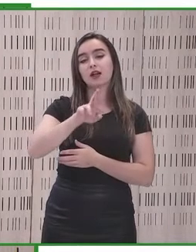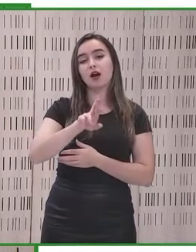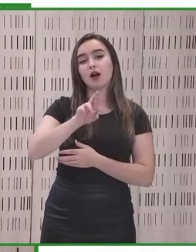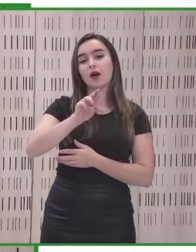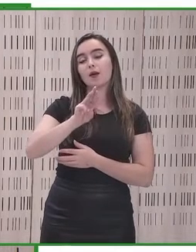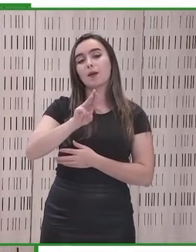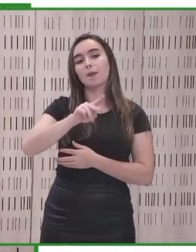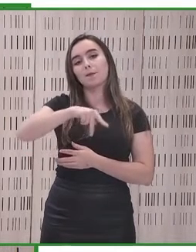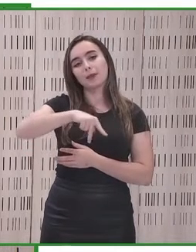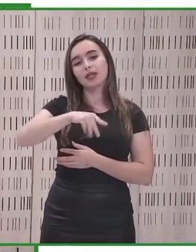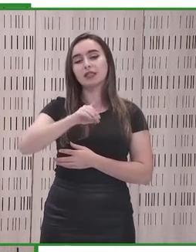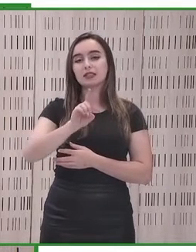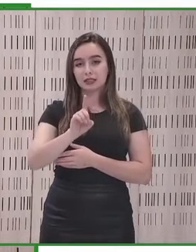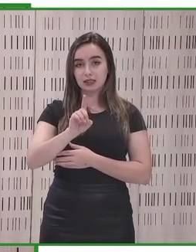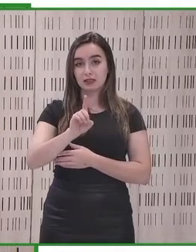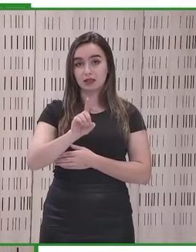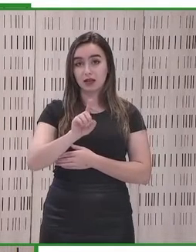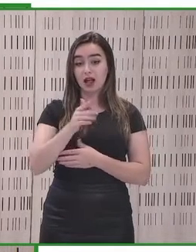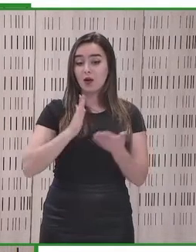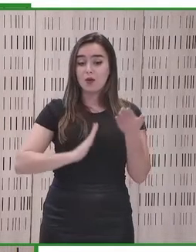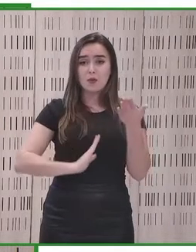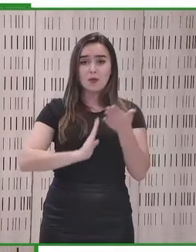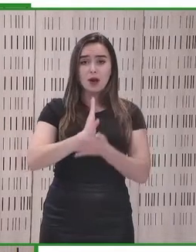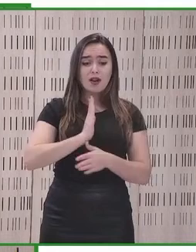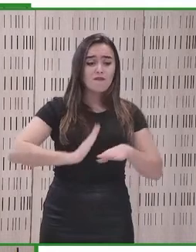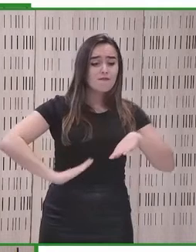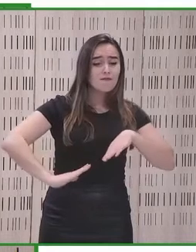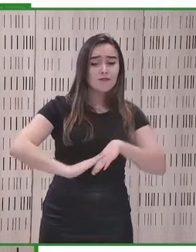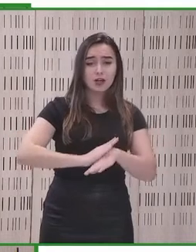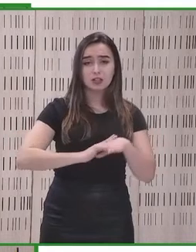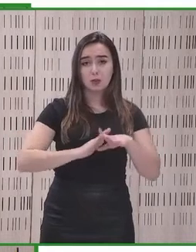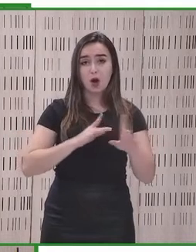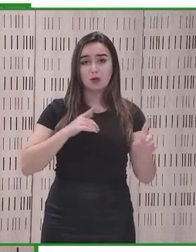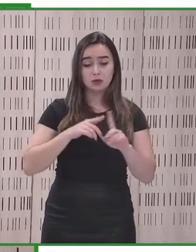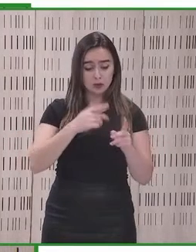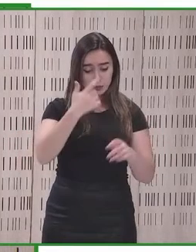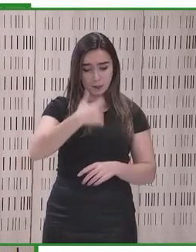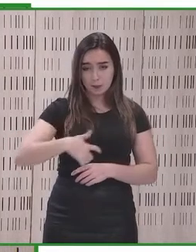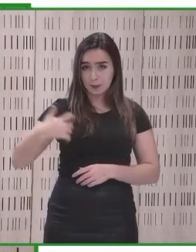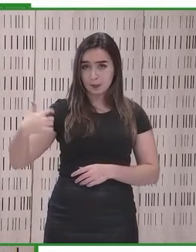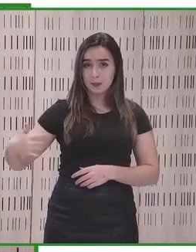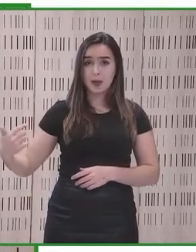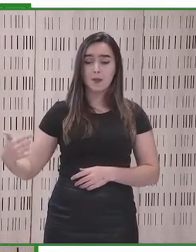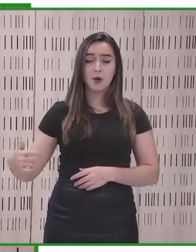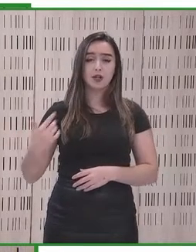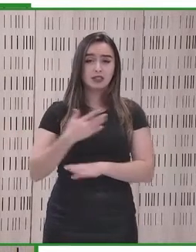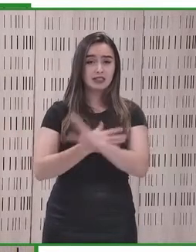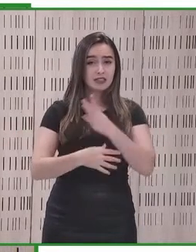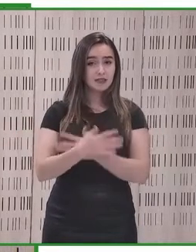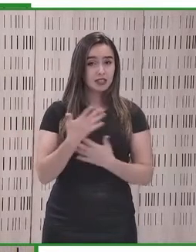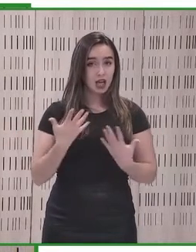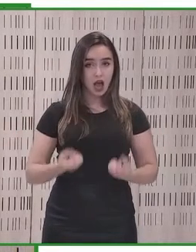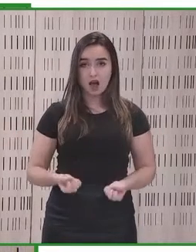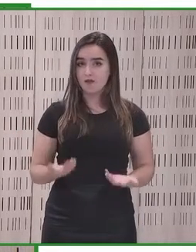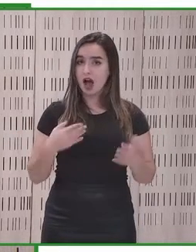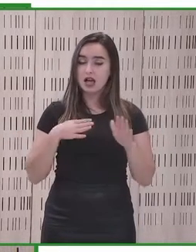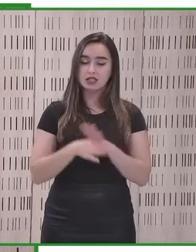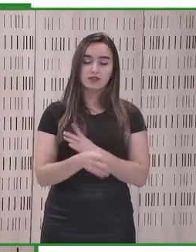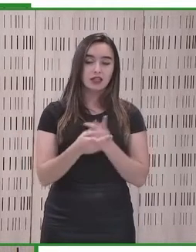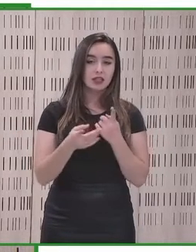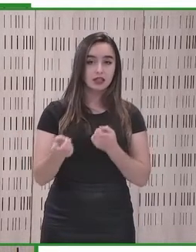un derecho fundamental para nosotras, las personas con discapacidad. Sin embargo, Unión